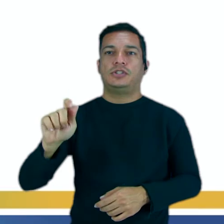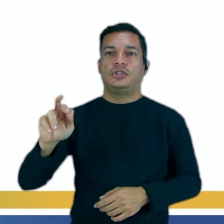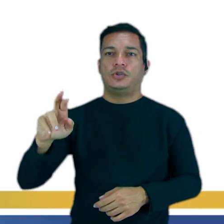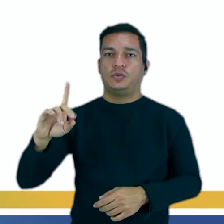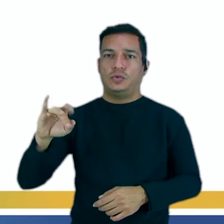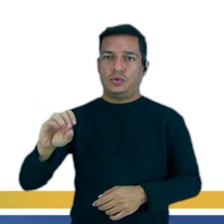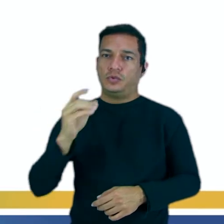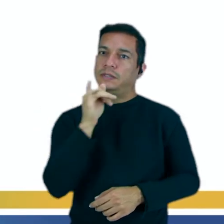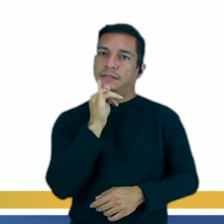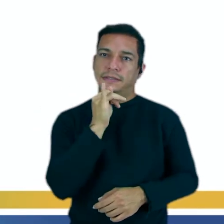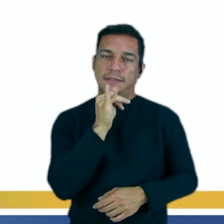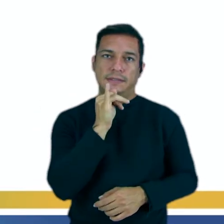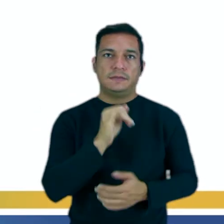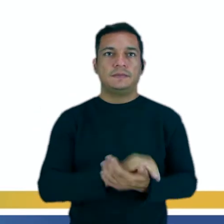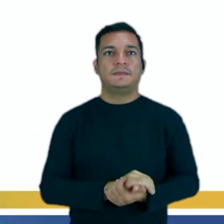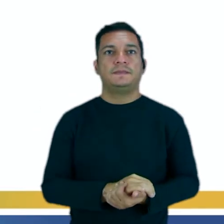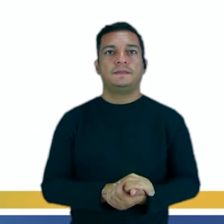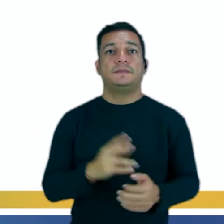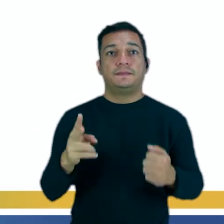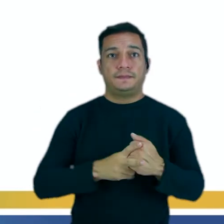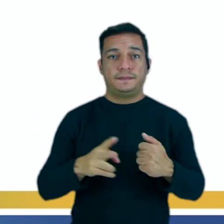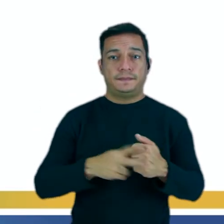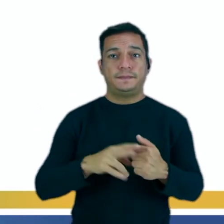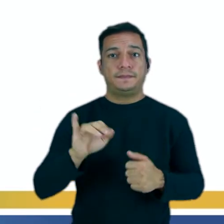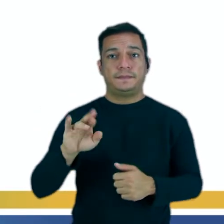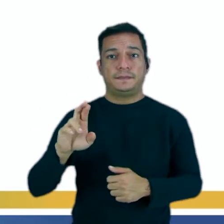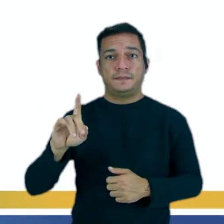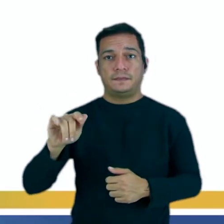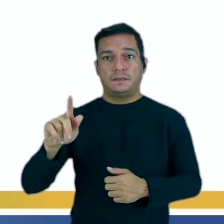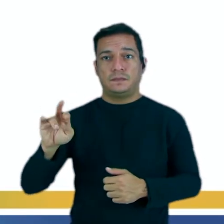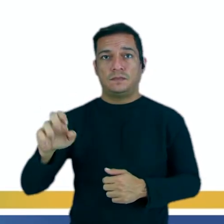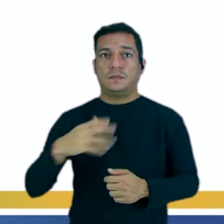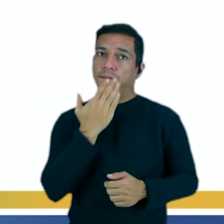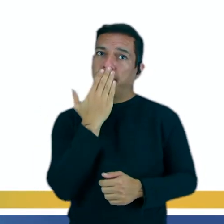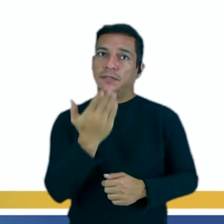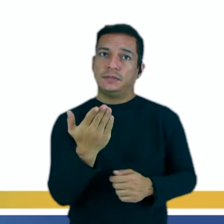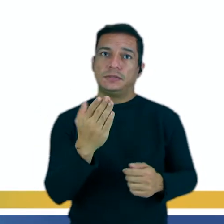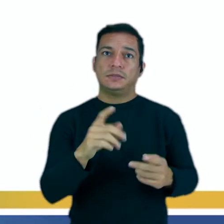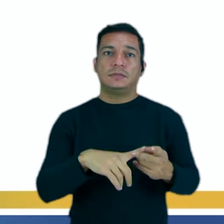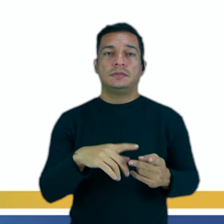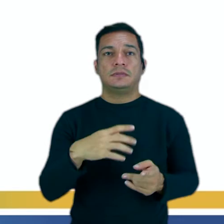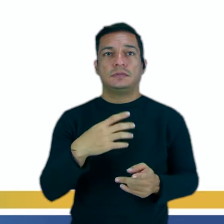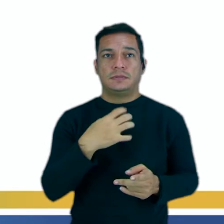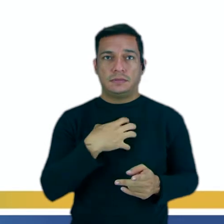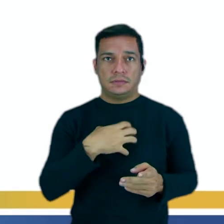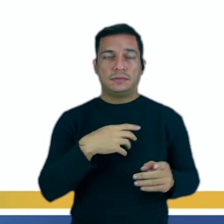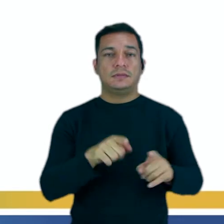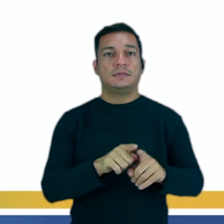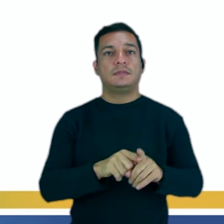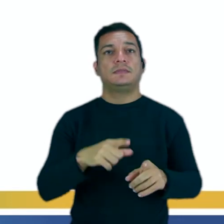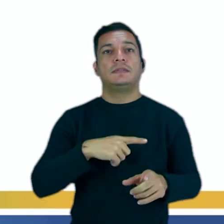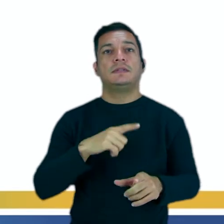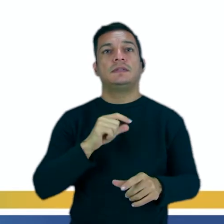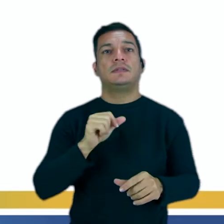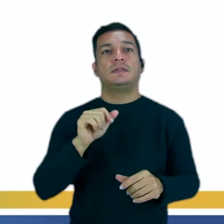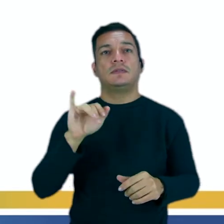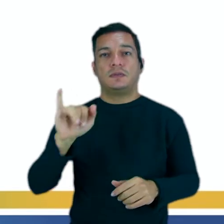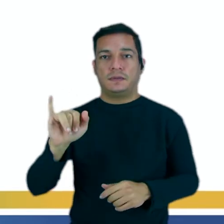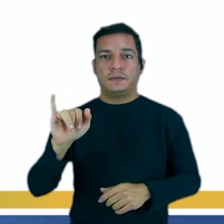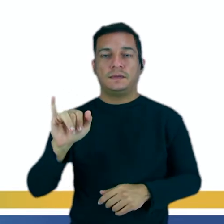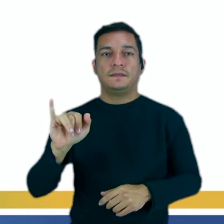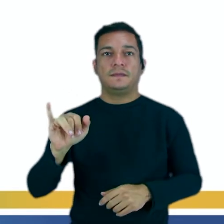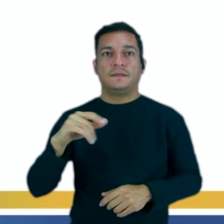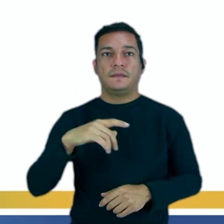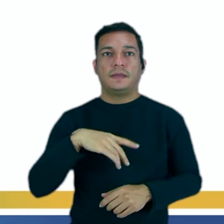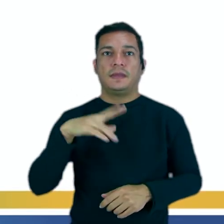Por ejemplo, en los casos de los verbos irregulares como pedir o sentir, forma el gerundio con la vocal I, ¿sí?